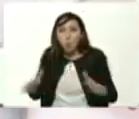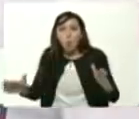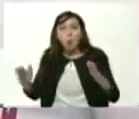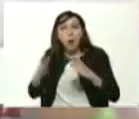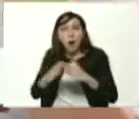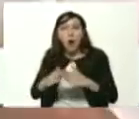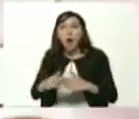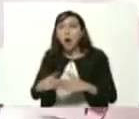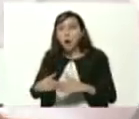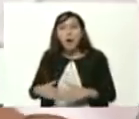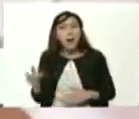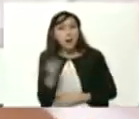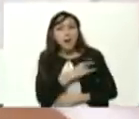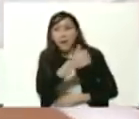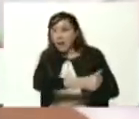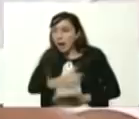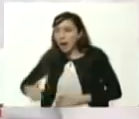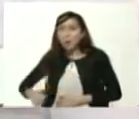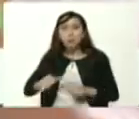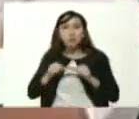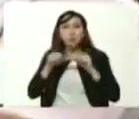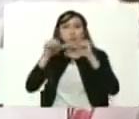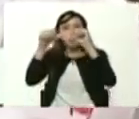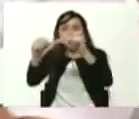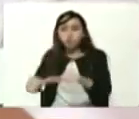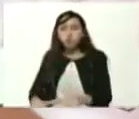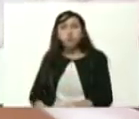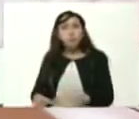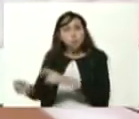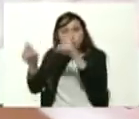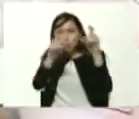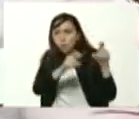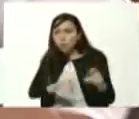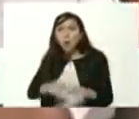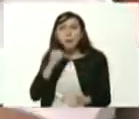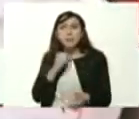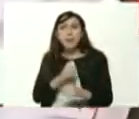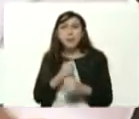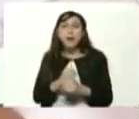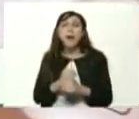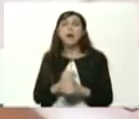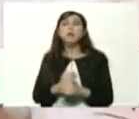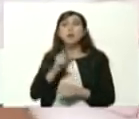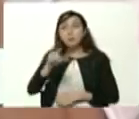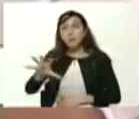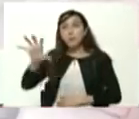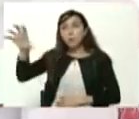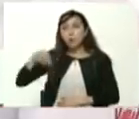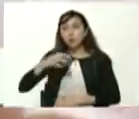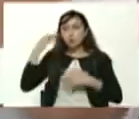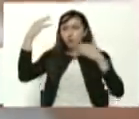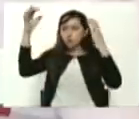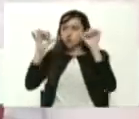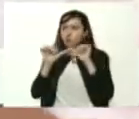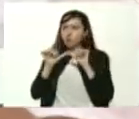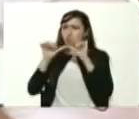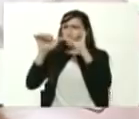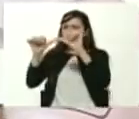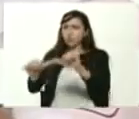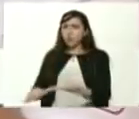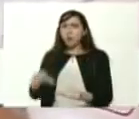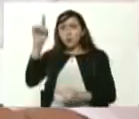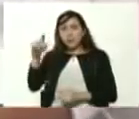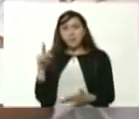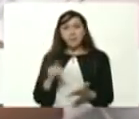de las universidades para seguir nuestra formación para seguir trabajando por la patria para seguir nuestros sueños y garantizar nuestro